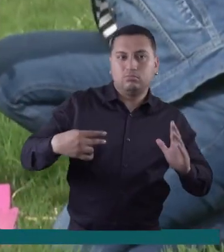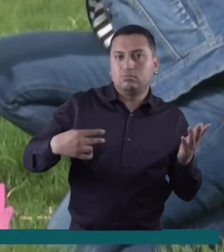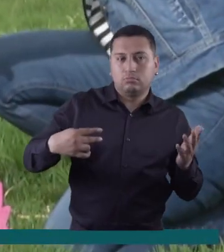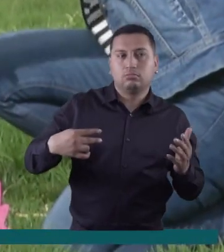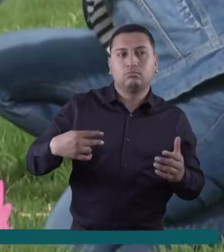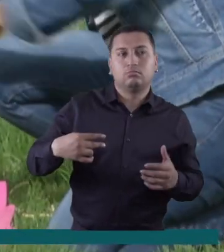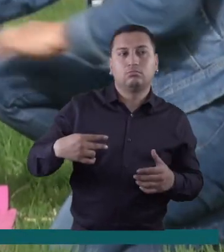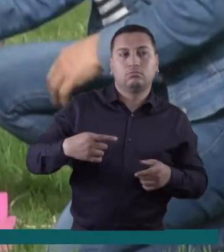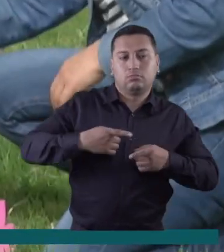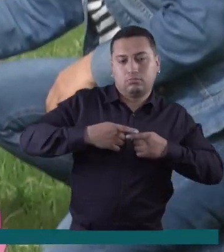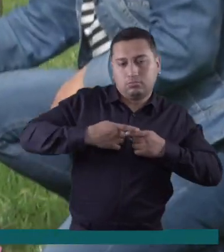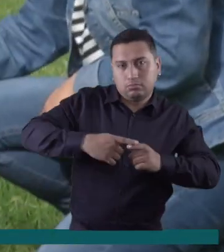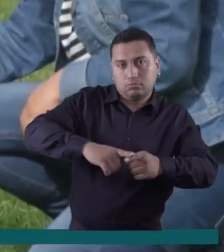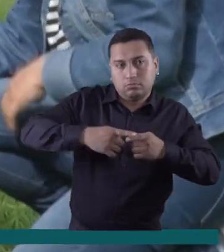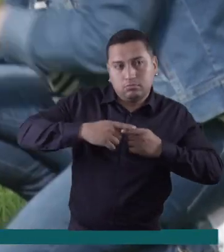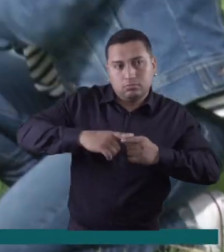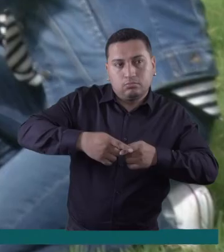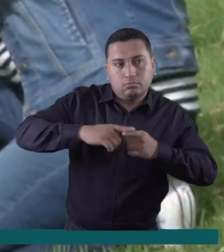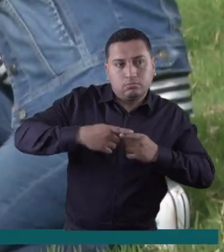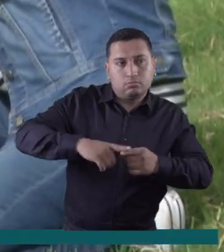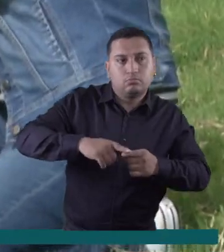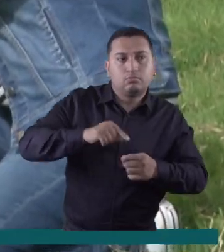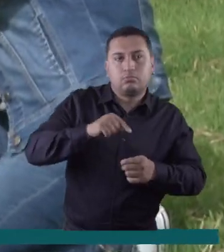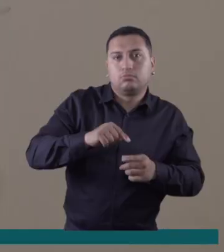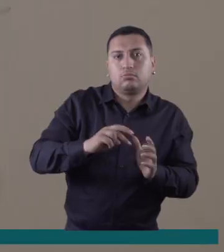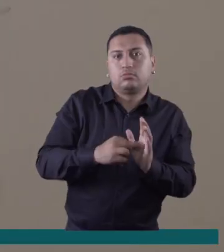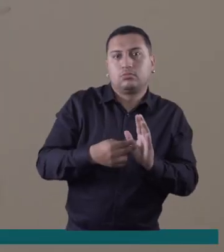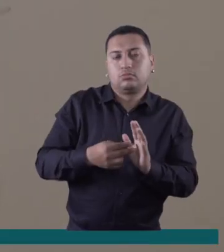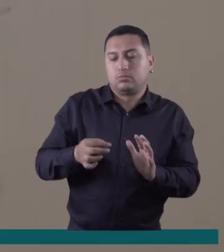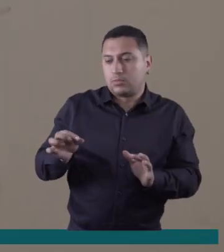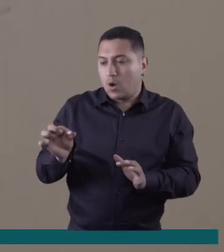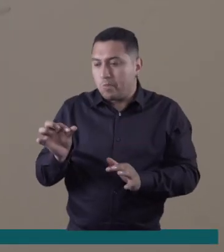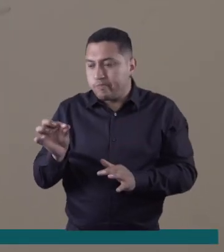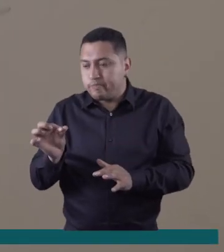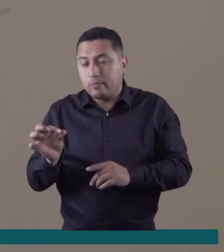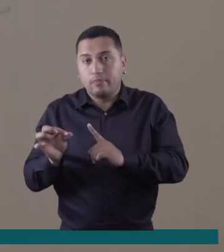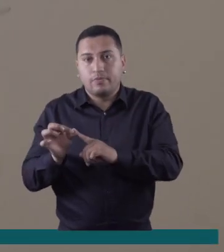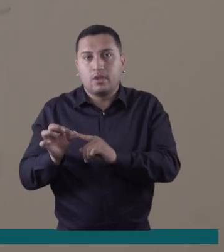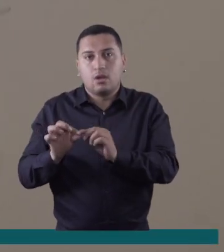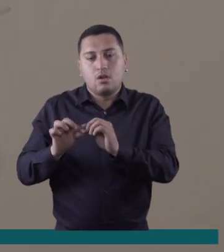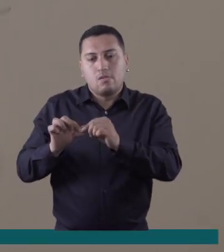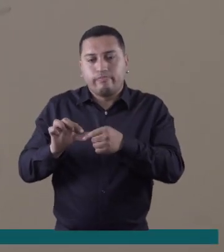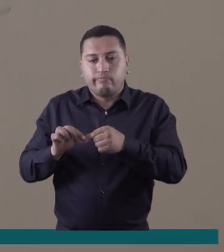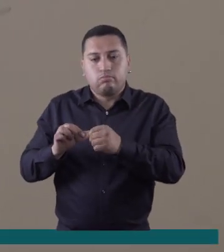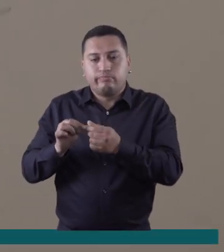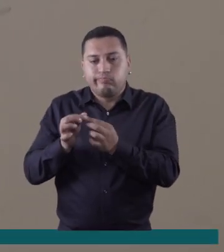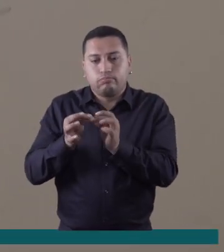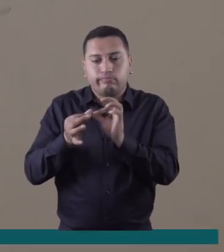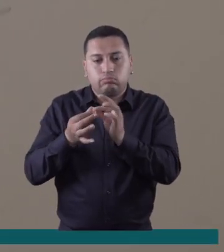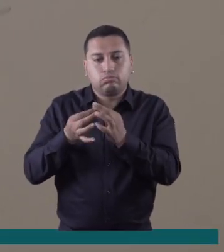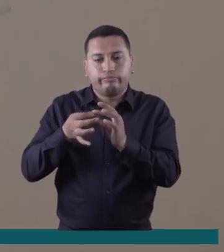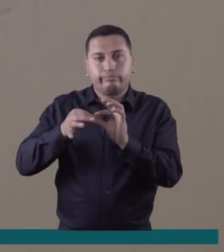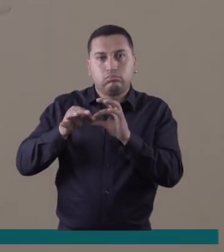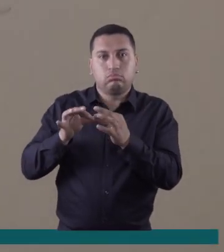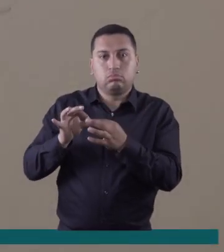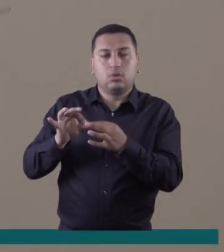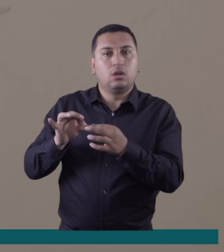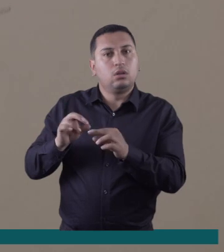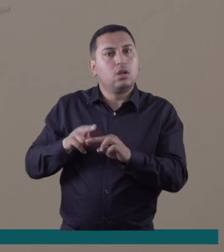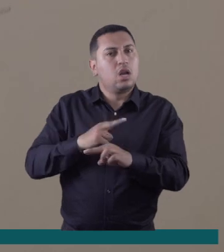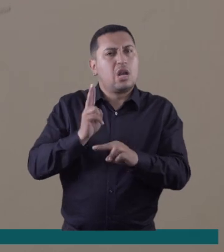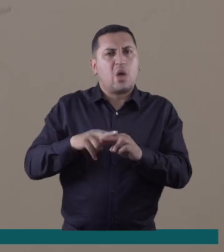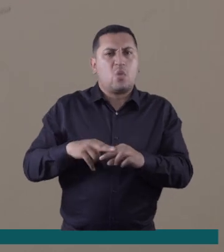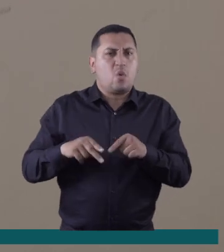La técnica que utilizo se llama fieltro agujado, es básicamente enredar la fibra. Se puede hacer con